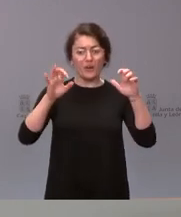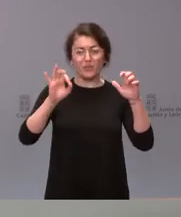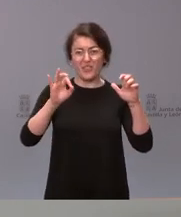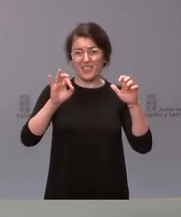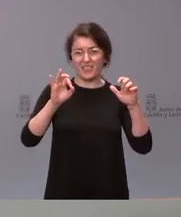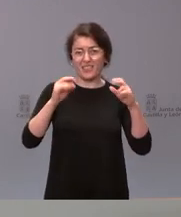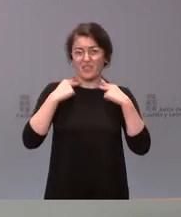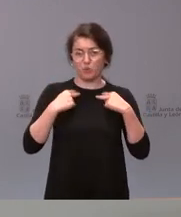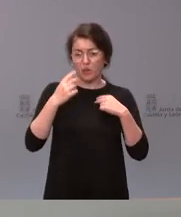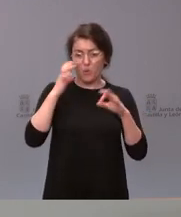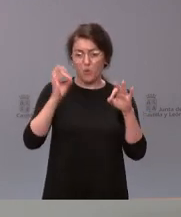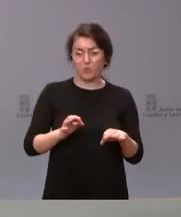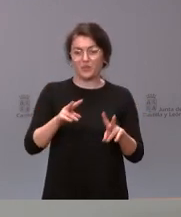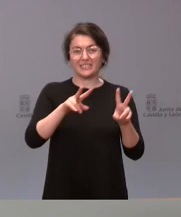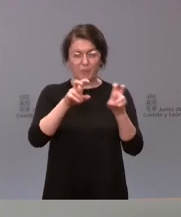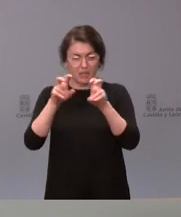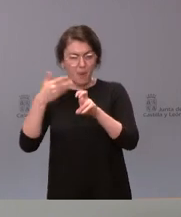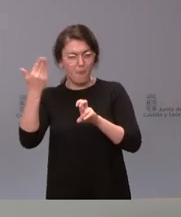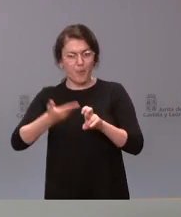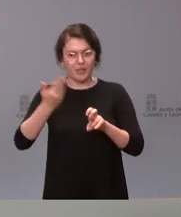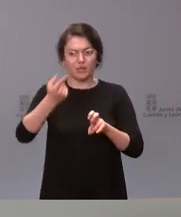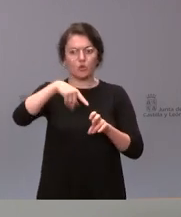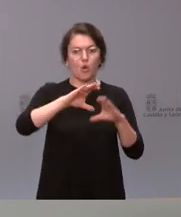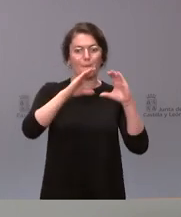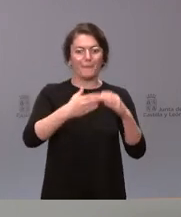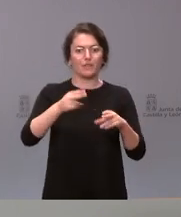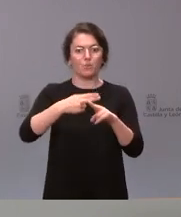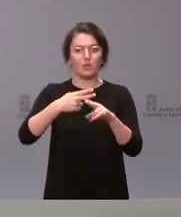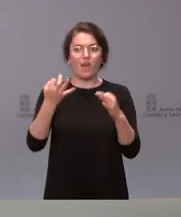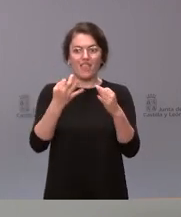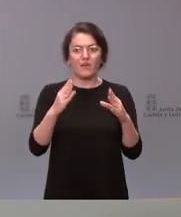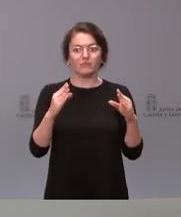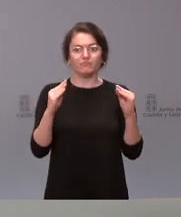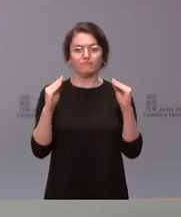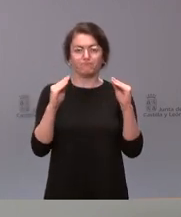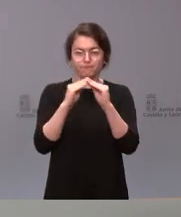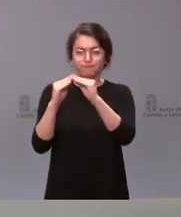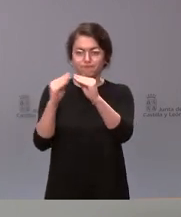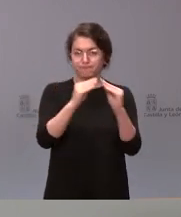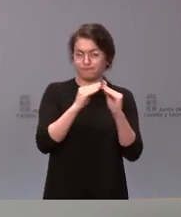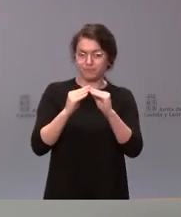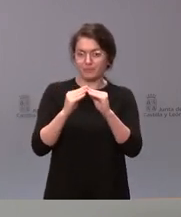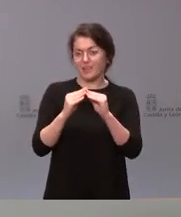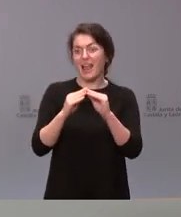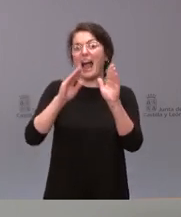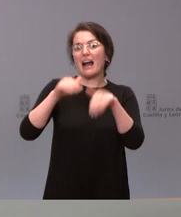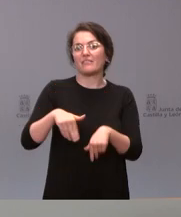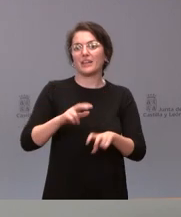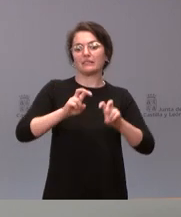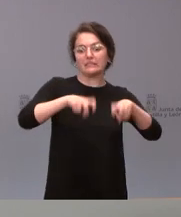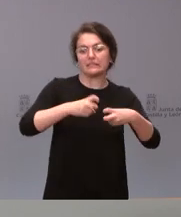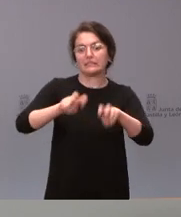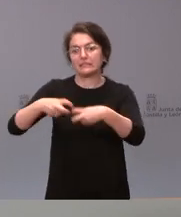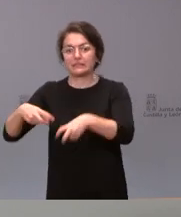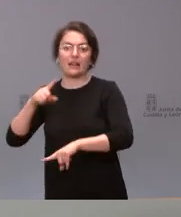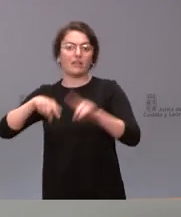tienen que ser objeto de consenso y de acuerdo entre los grandes partidos políticos. Y al final se van retirando o presentando enmiendas en último momento de forma precipitada en función